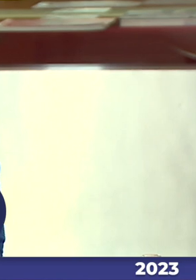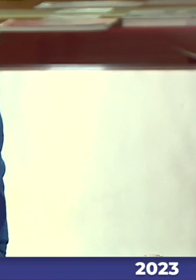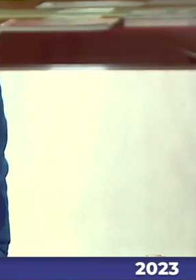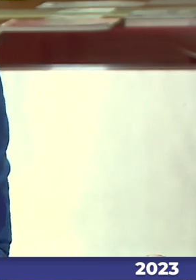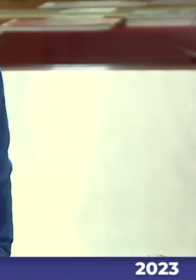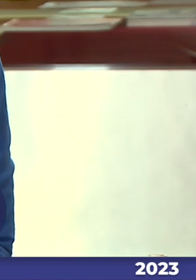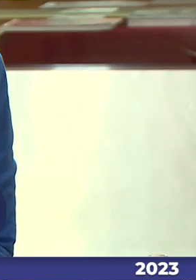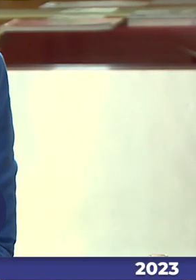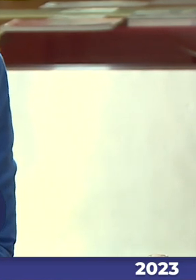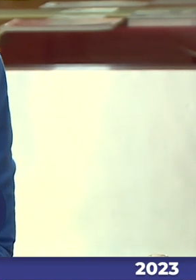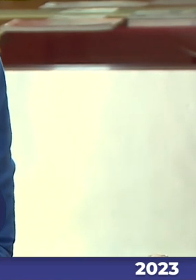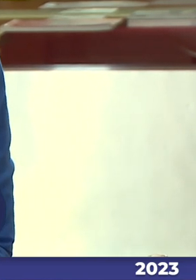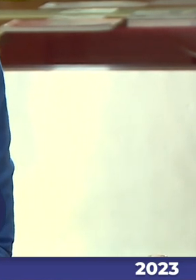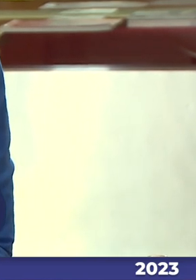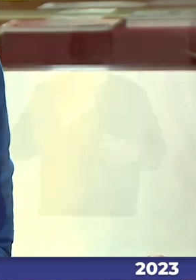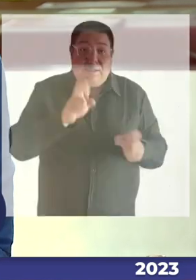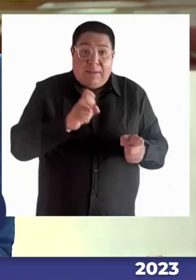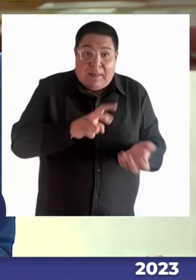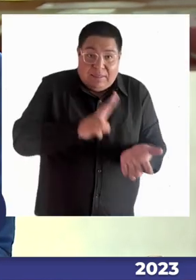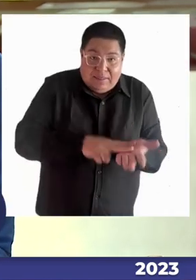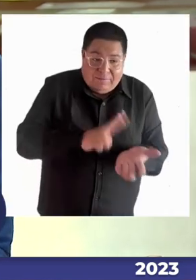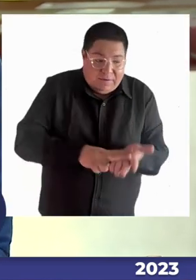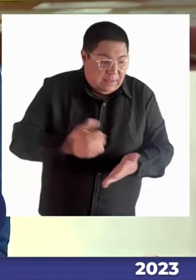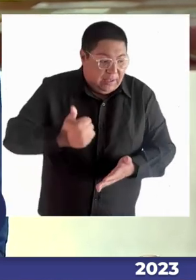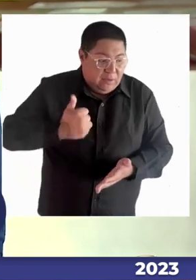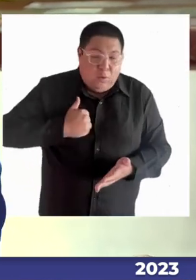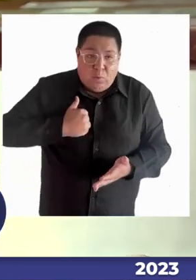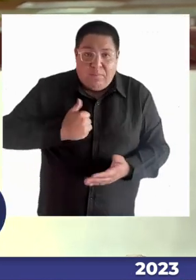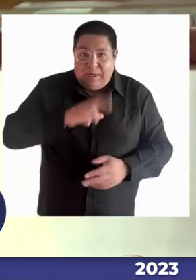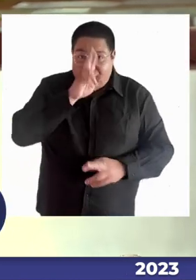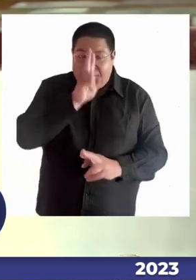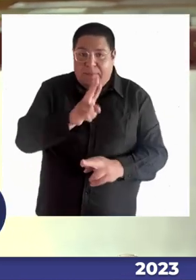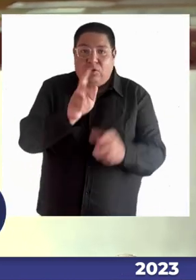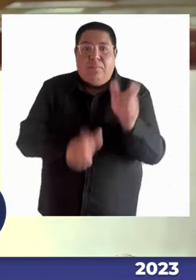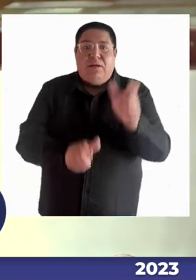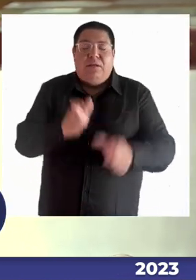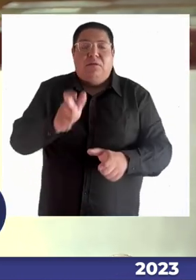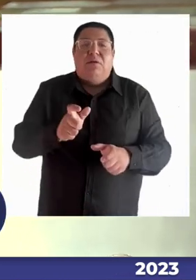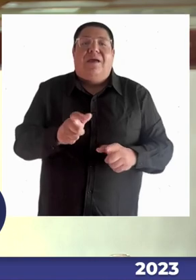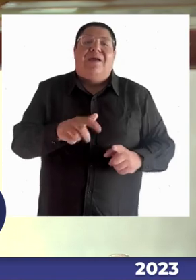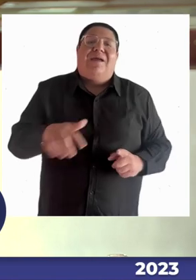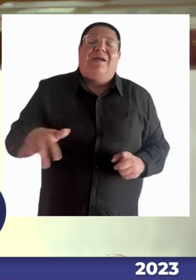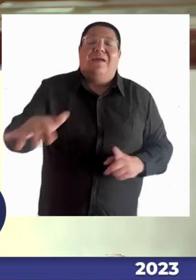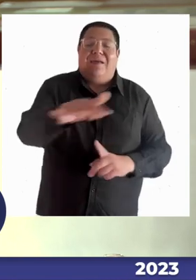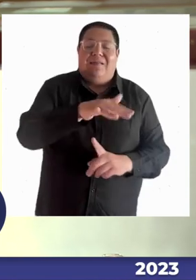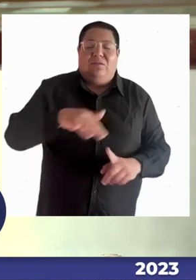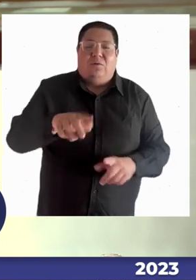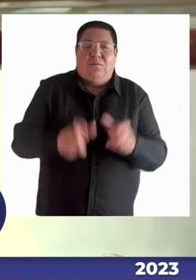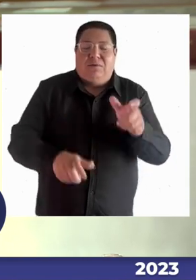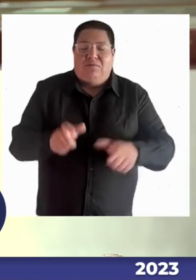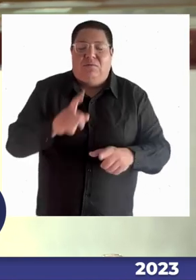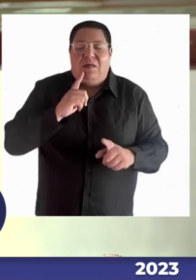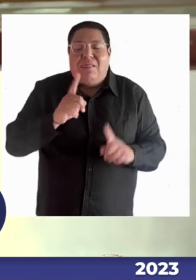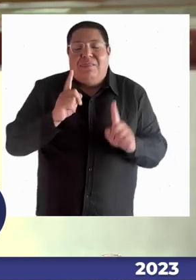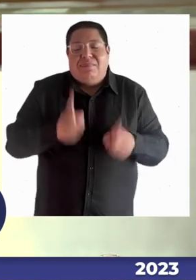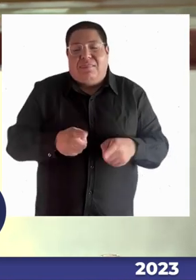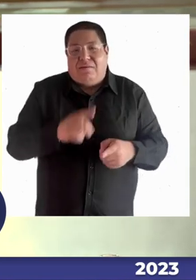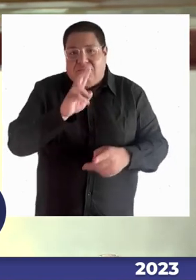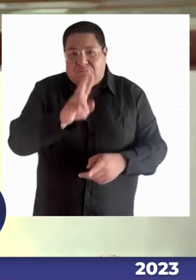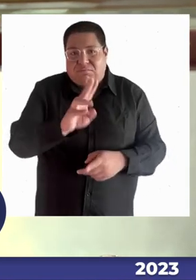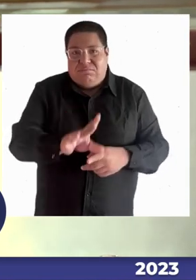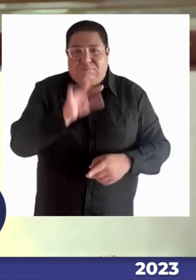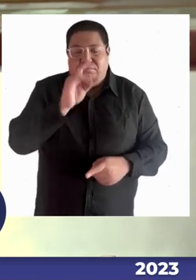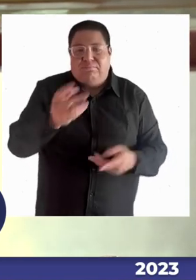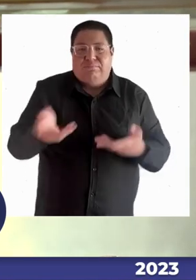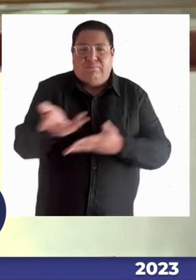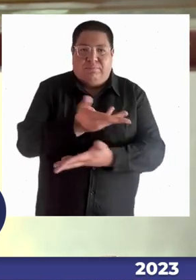capacitaciones que también consagra la ley de autismo, capacitaciones para los, las docentes, asistentes de la educación, para que sepan no